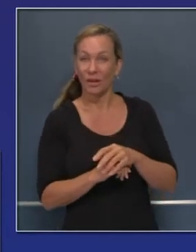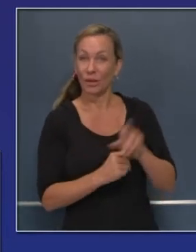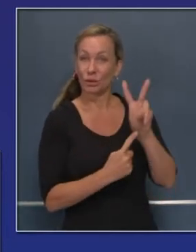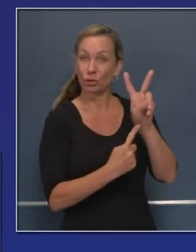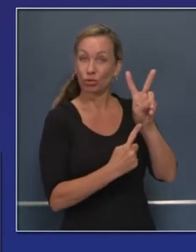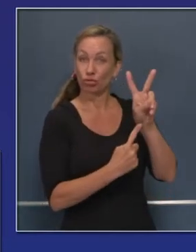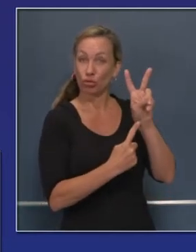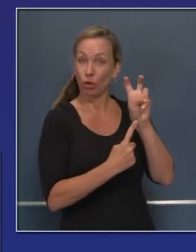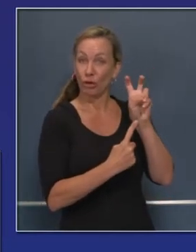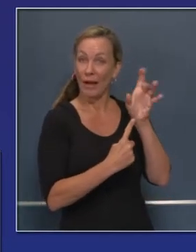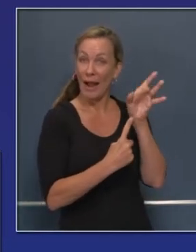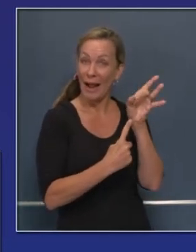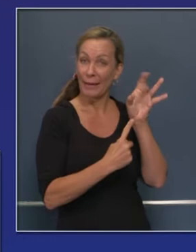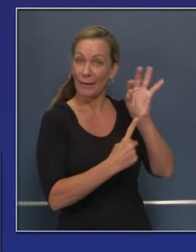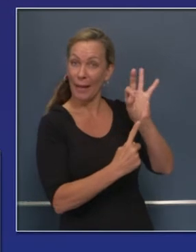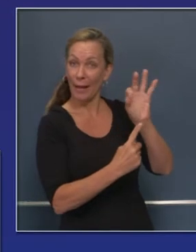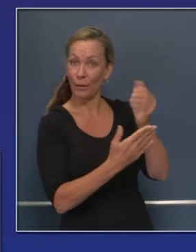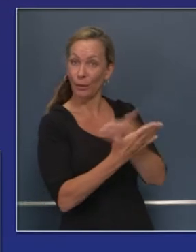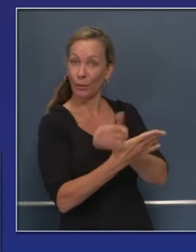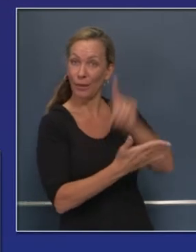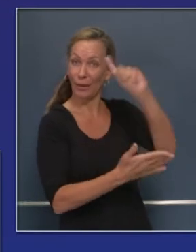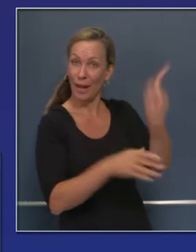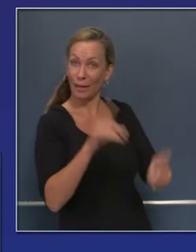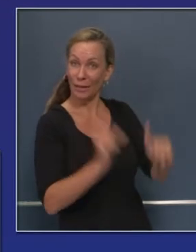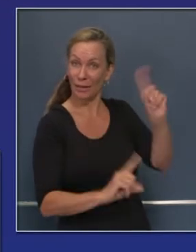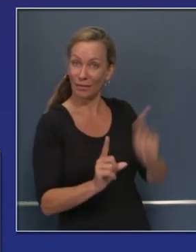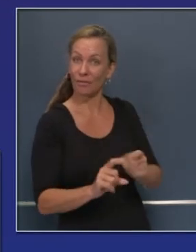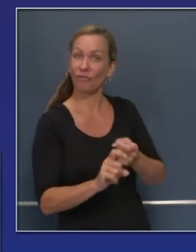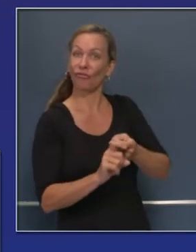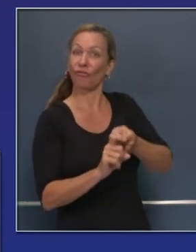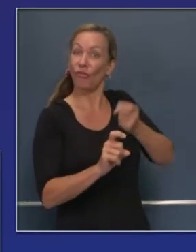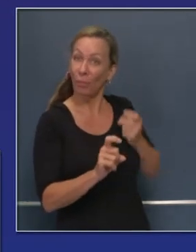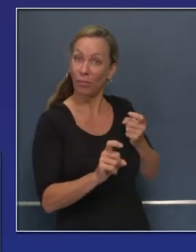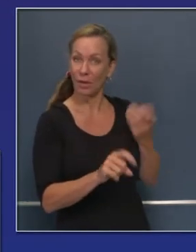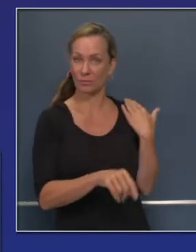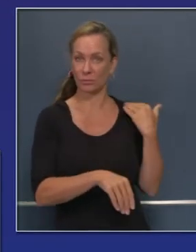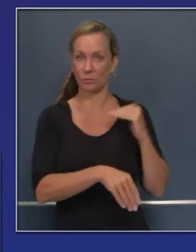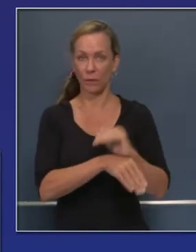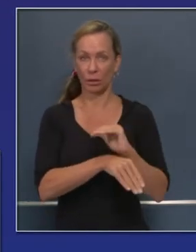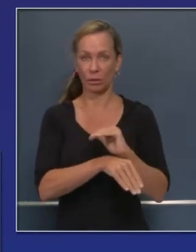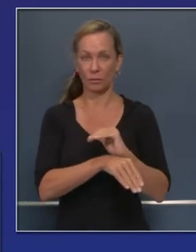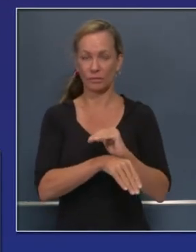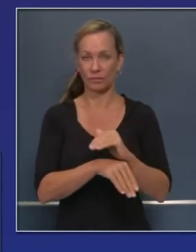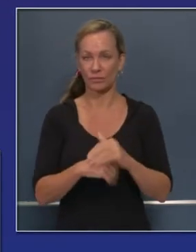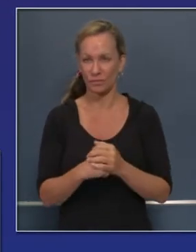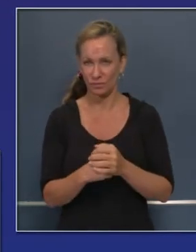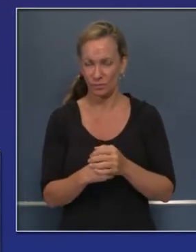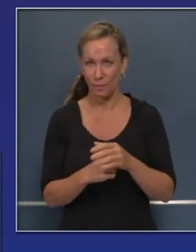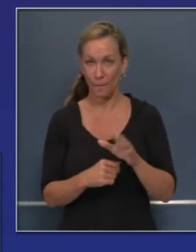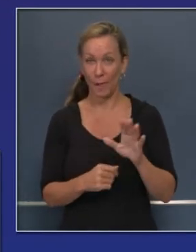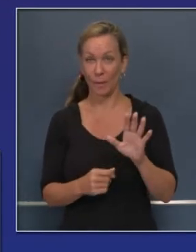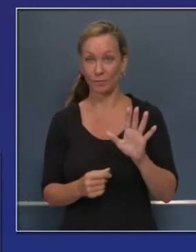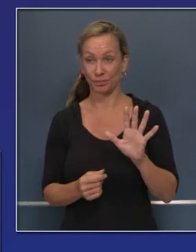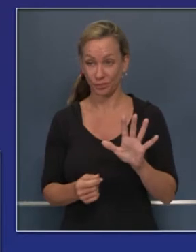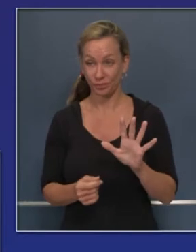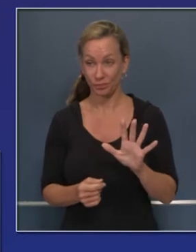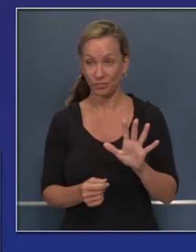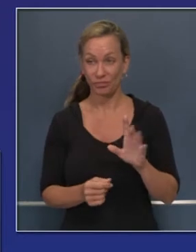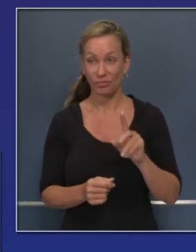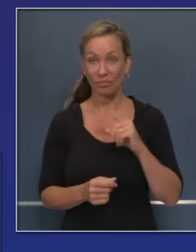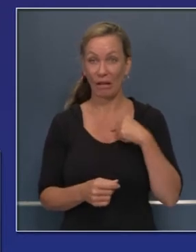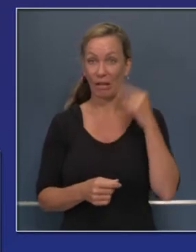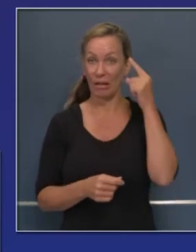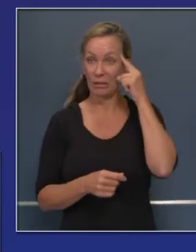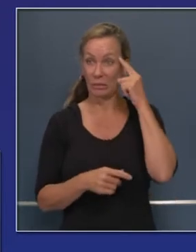hemos anticipado una noche muy ocupada anoche y por suerte los incendios de relámpago no fueron tan peligrosos como